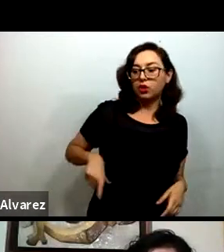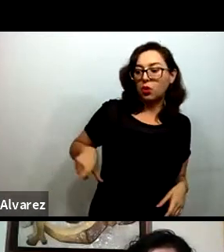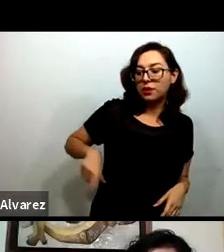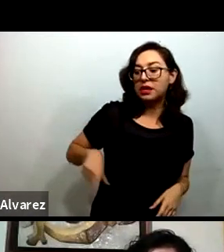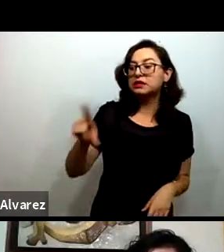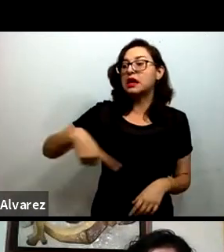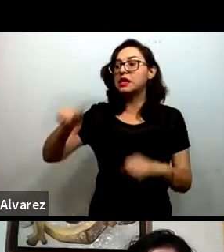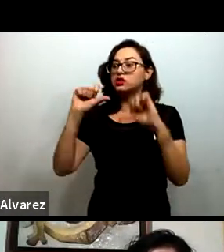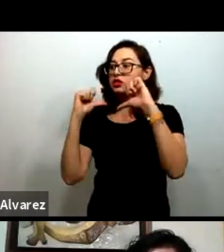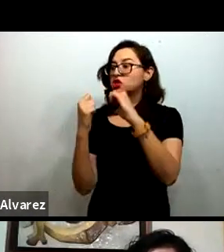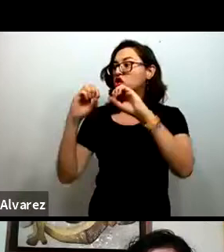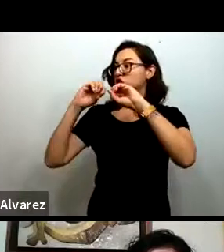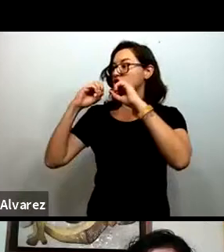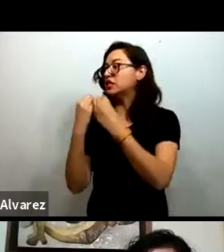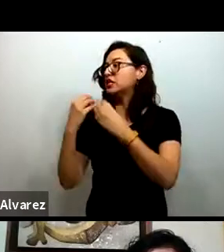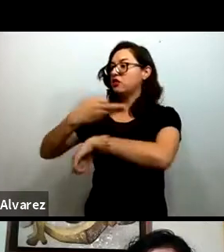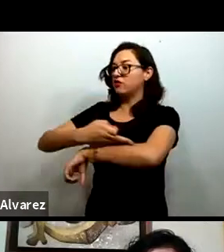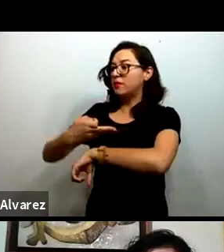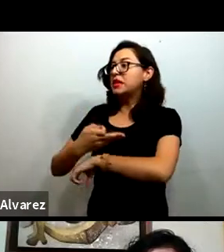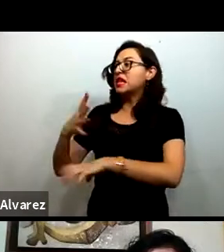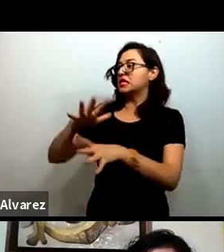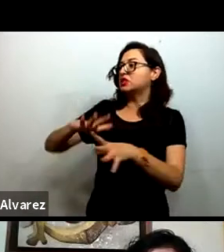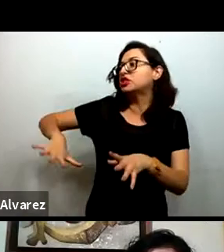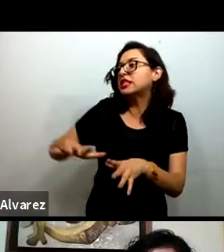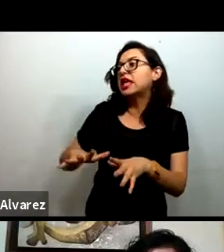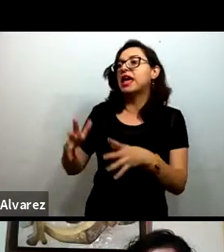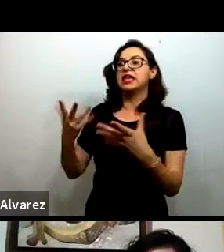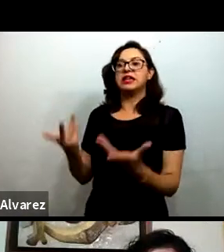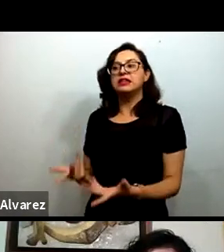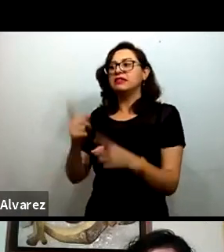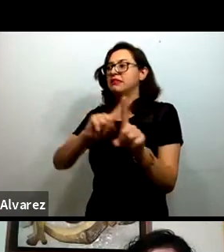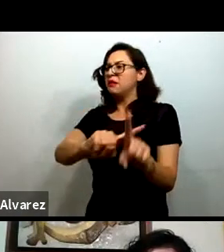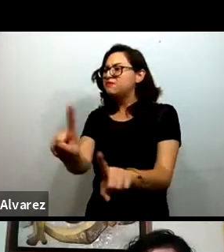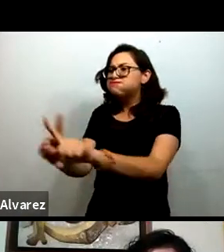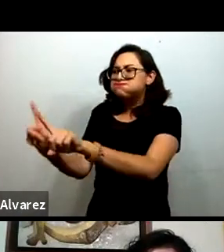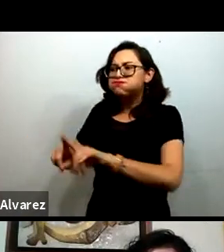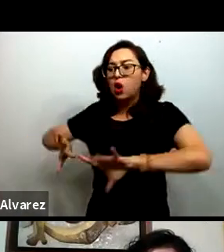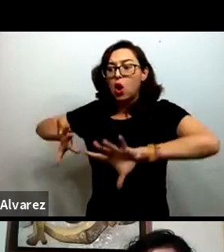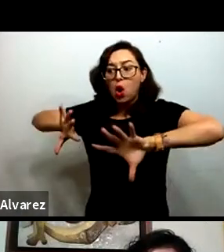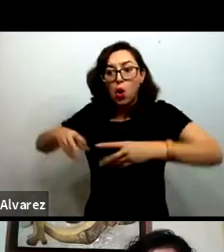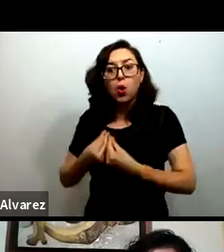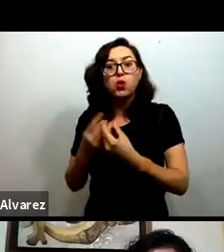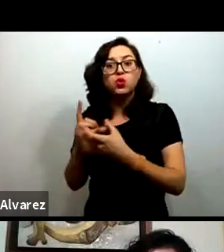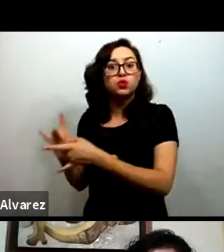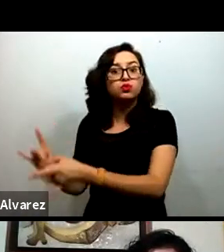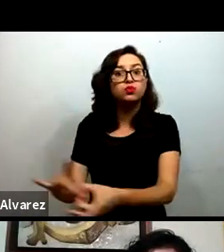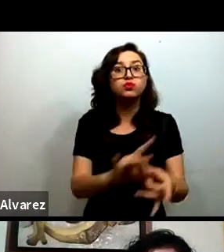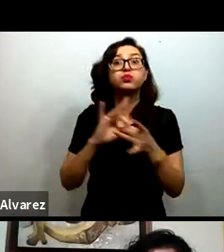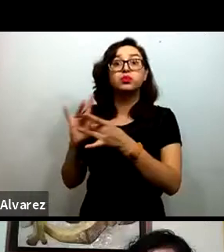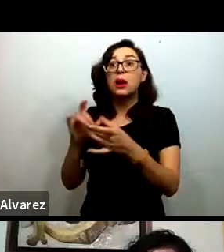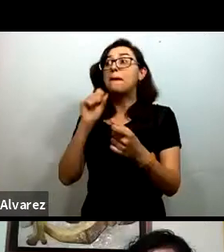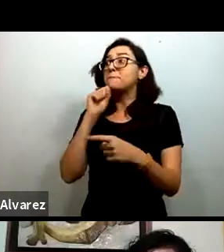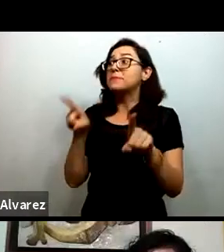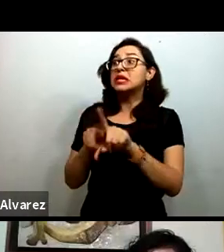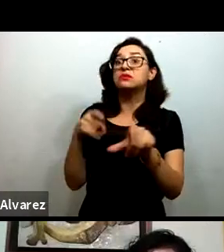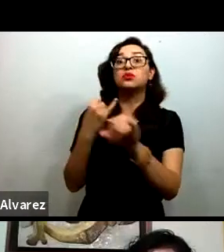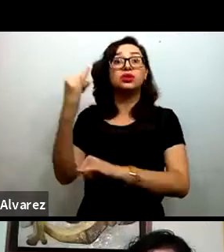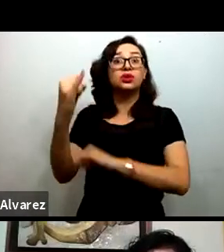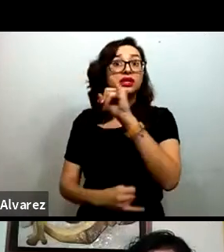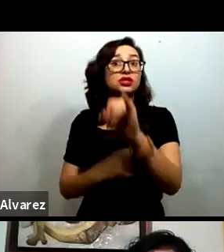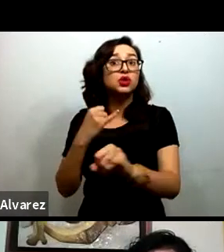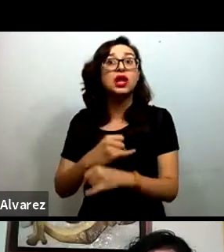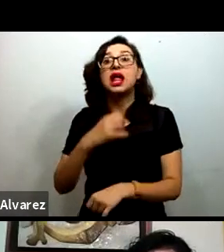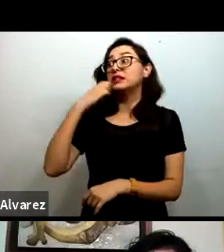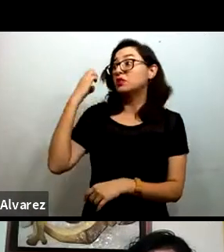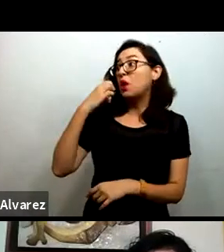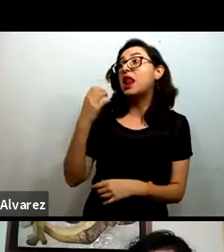la sociedad, las familias, la comunidad, las organizaciones del Estado civil, los organismos internacionales, la academia, los medios de comunicación y